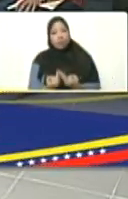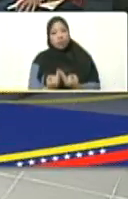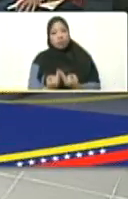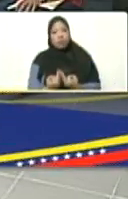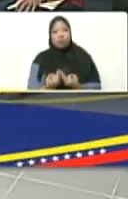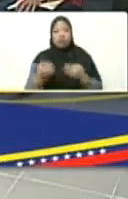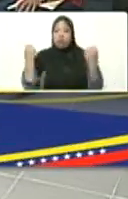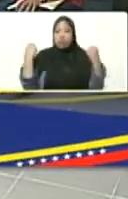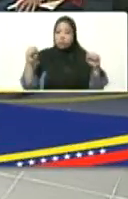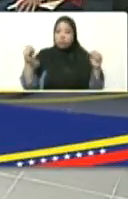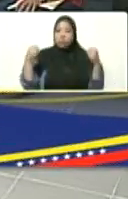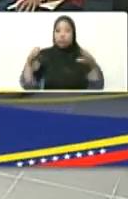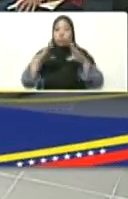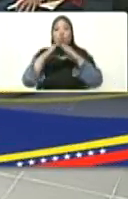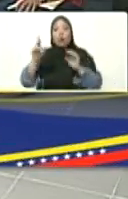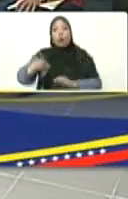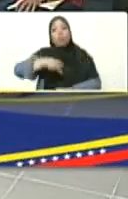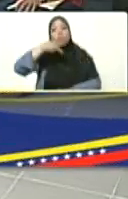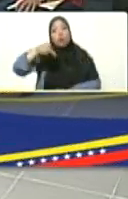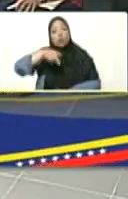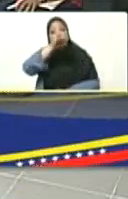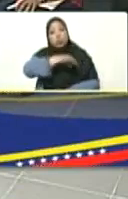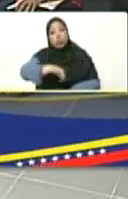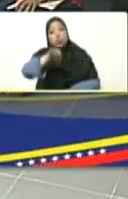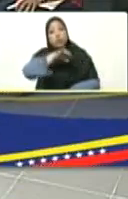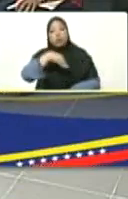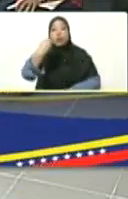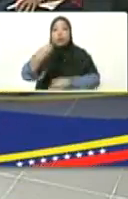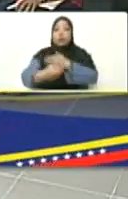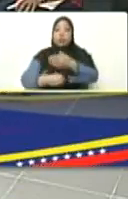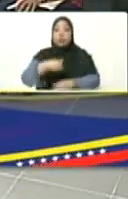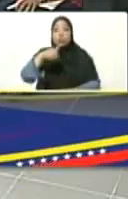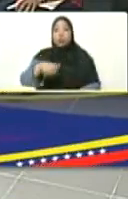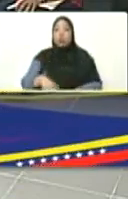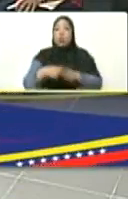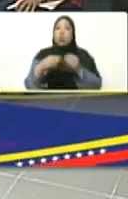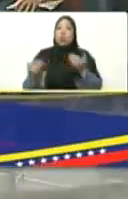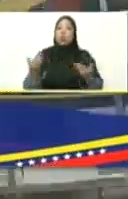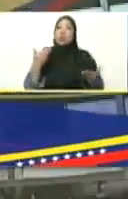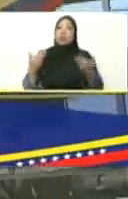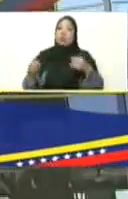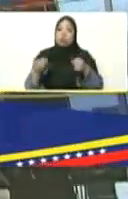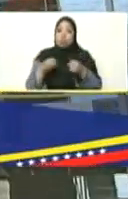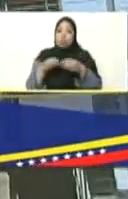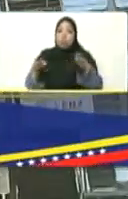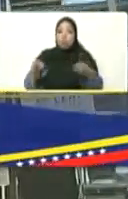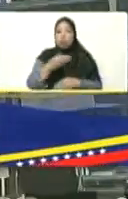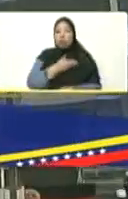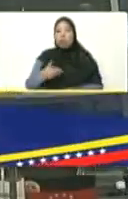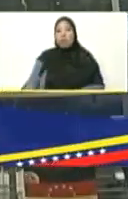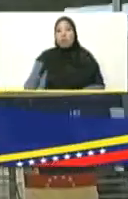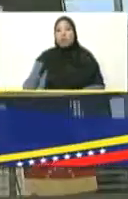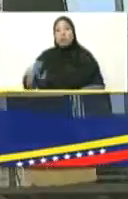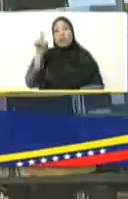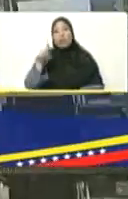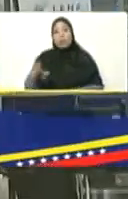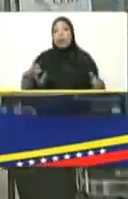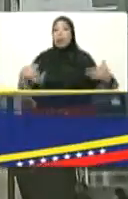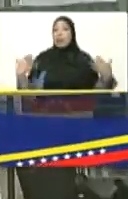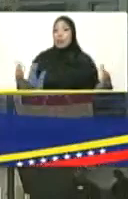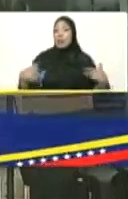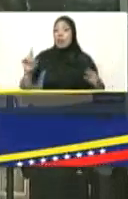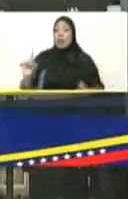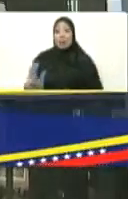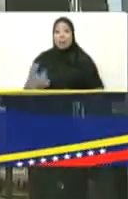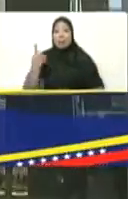reactivación de todas las políticas sociales, en la recuperación de todos los servicios públicos. Presidente, aquí también estamos muy alegres porque hoy es el